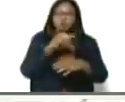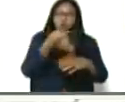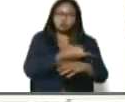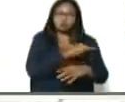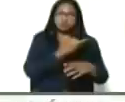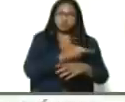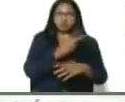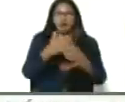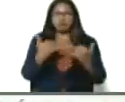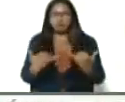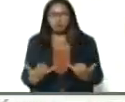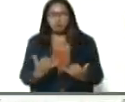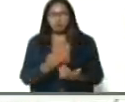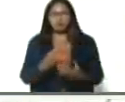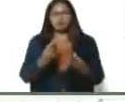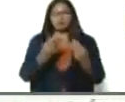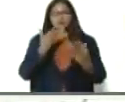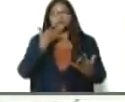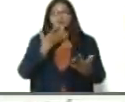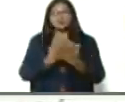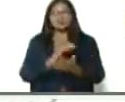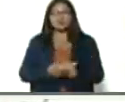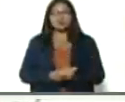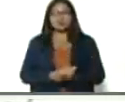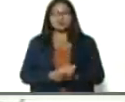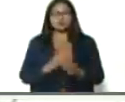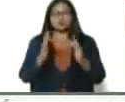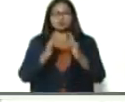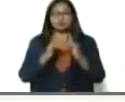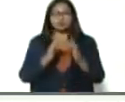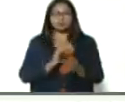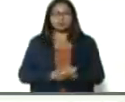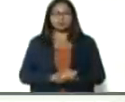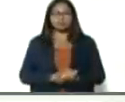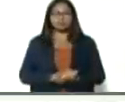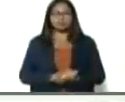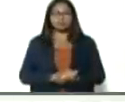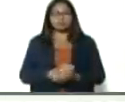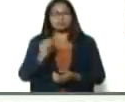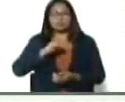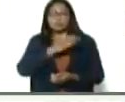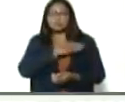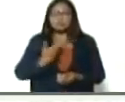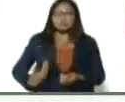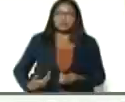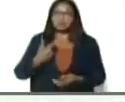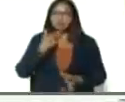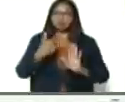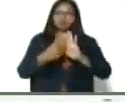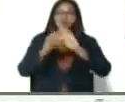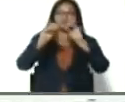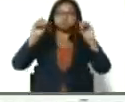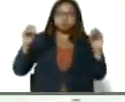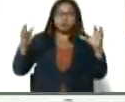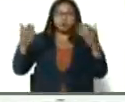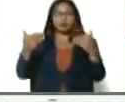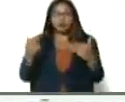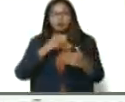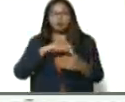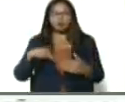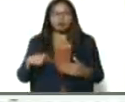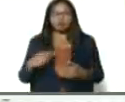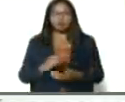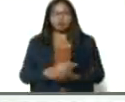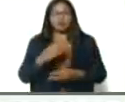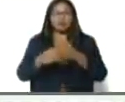estoy sumamente agradecida. Un pase. Gobernadora. Así es, presidente. Es una imagen que nos convoca. Es una imagen que